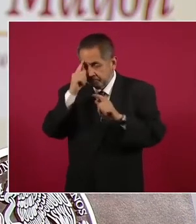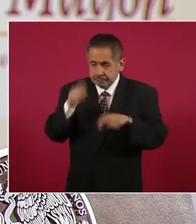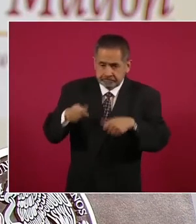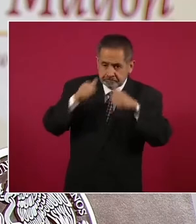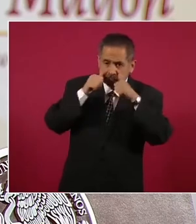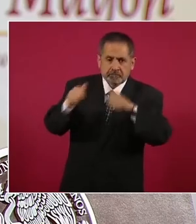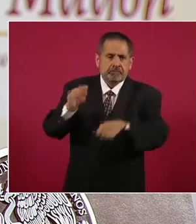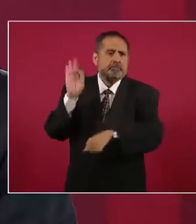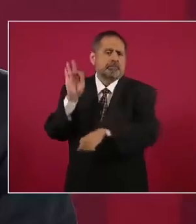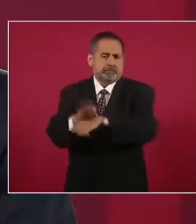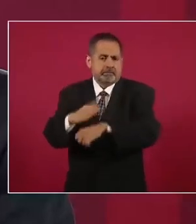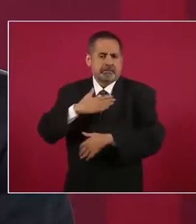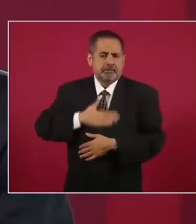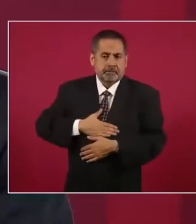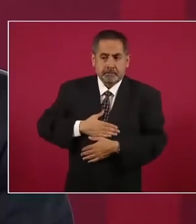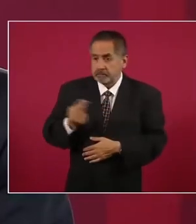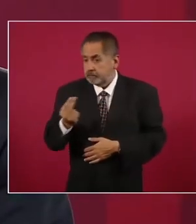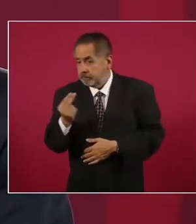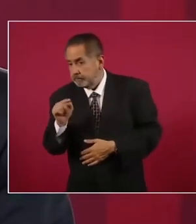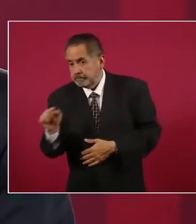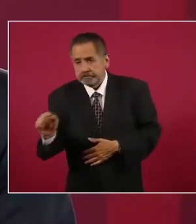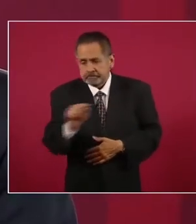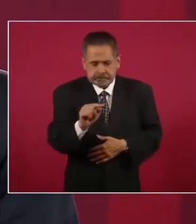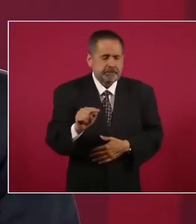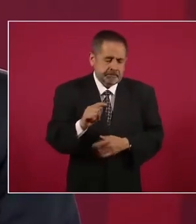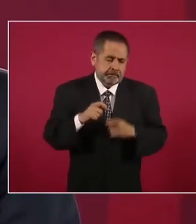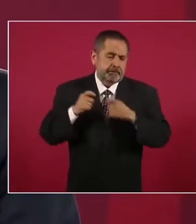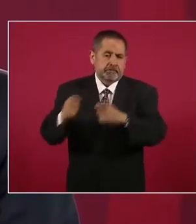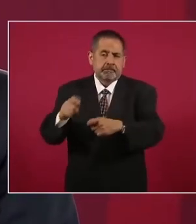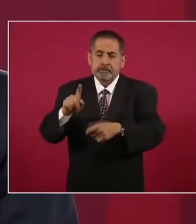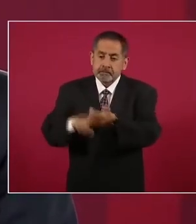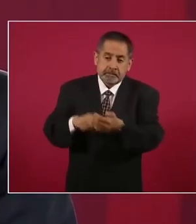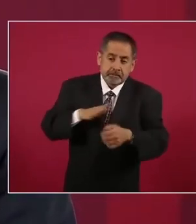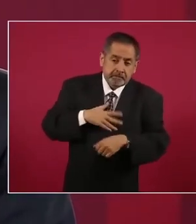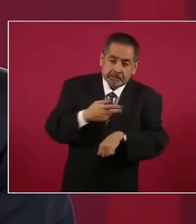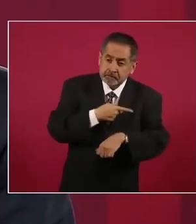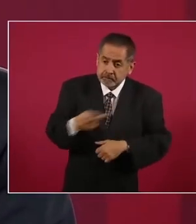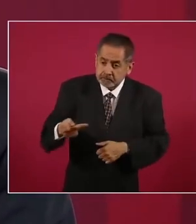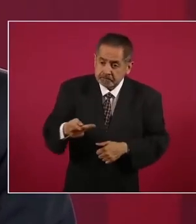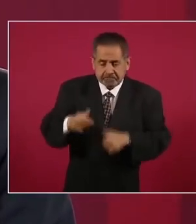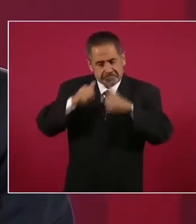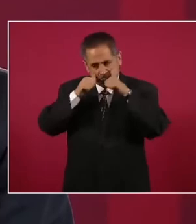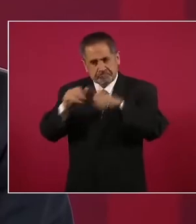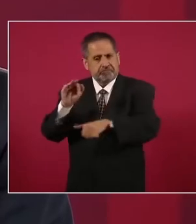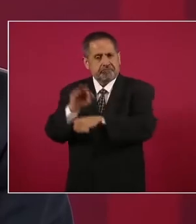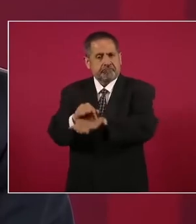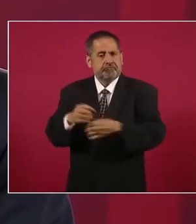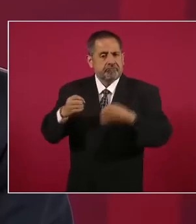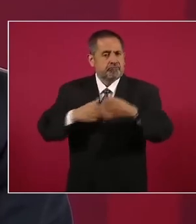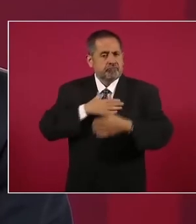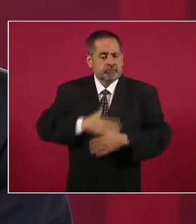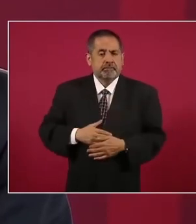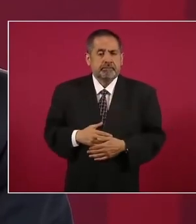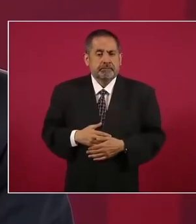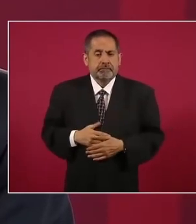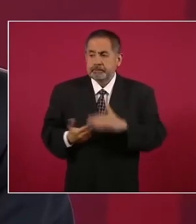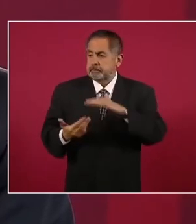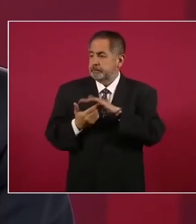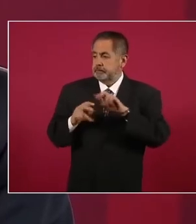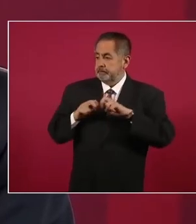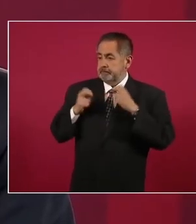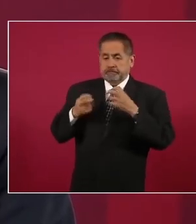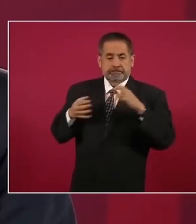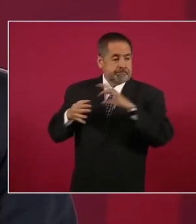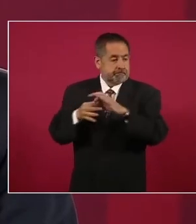a las personas más necesitadas y para los más pobres de nuestro país. Dentro de la mesa de coordinación que existe